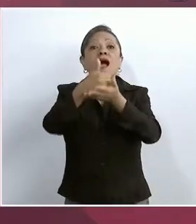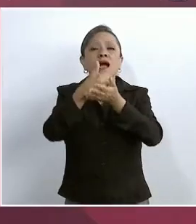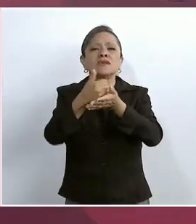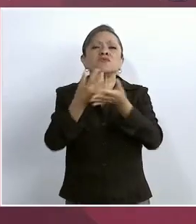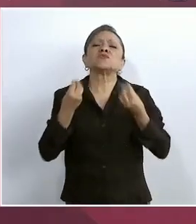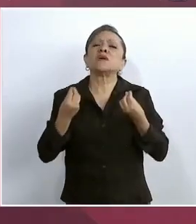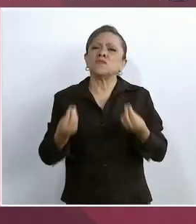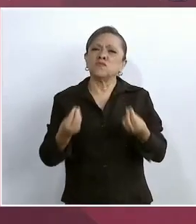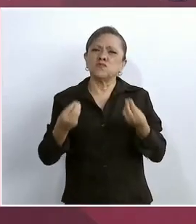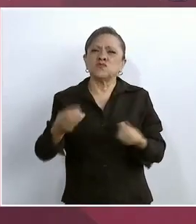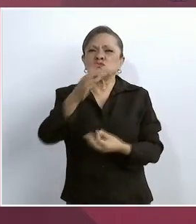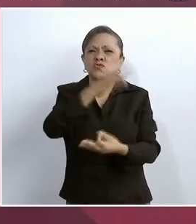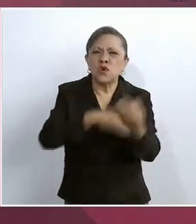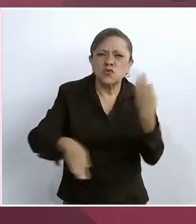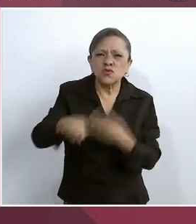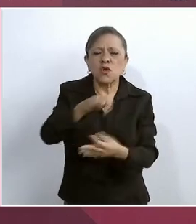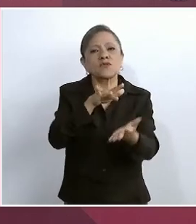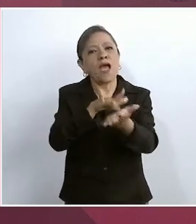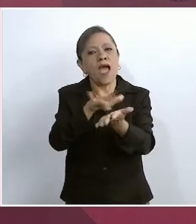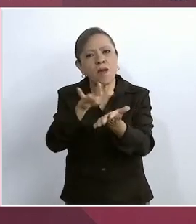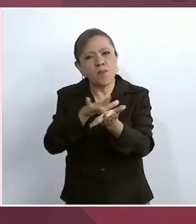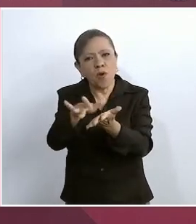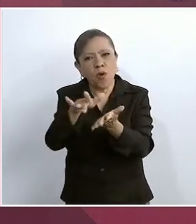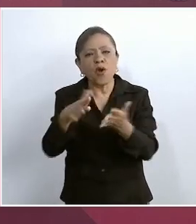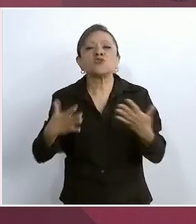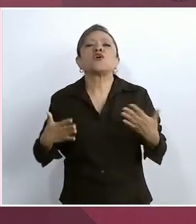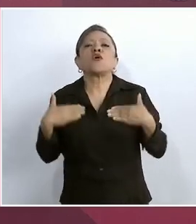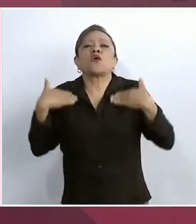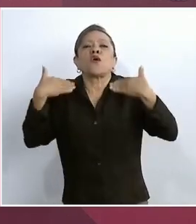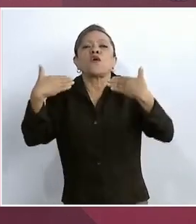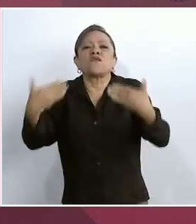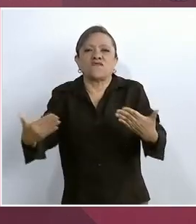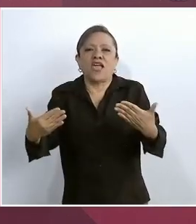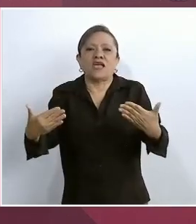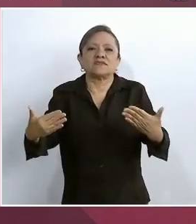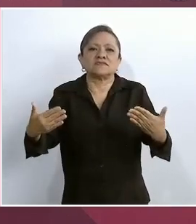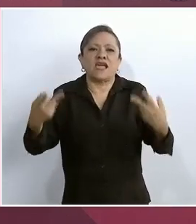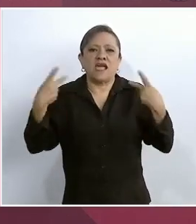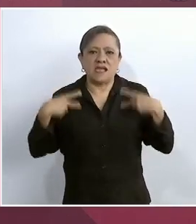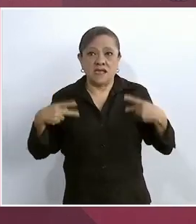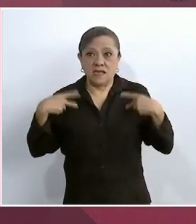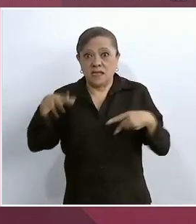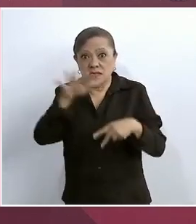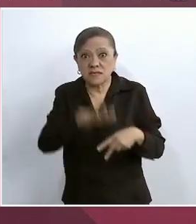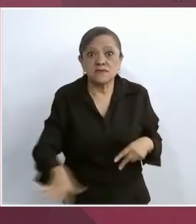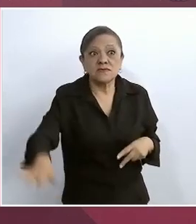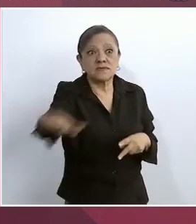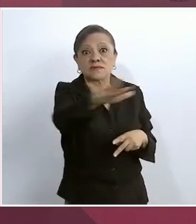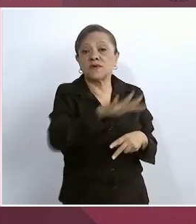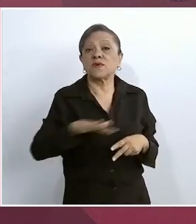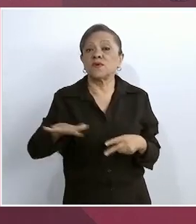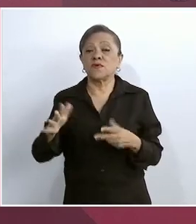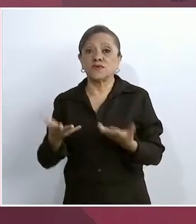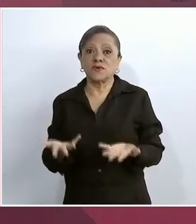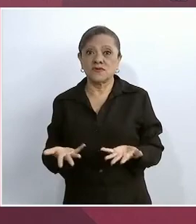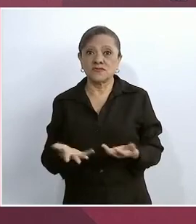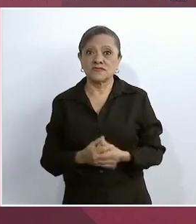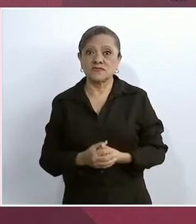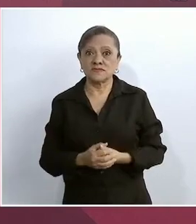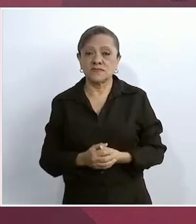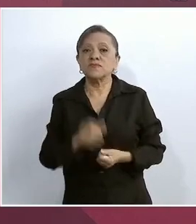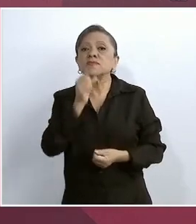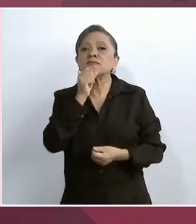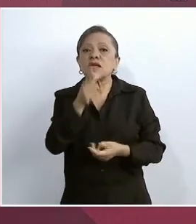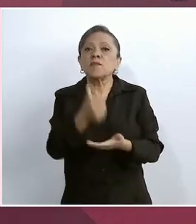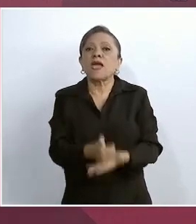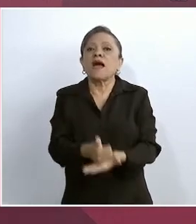todo el apoyo, la confianza de la gente y nos ayuda